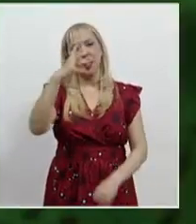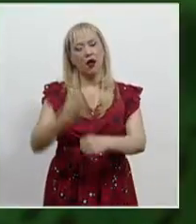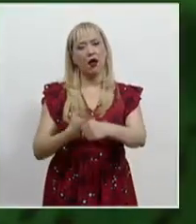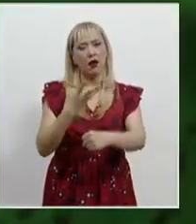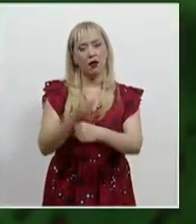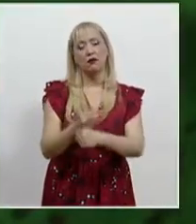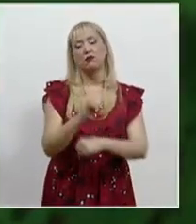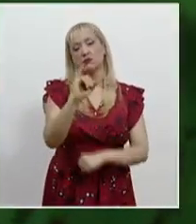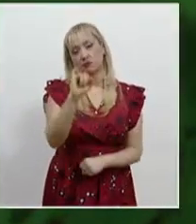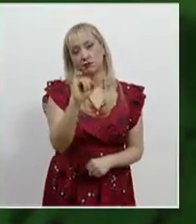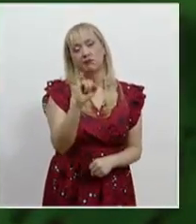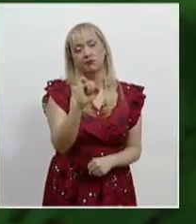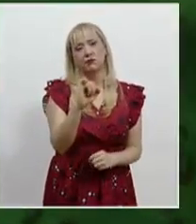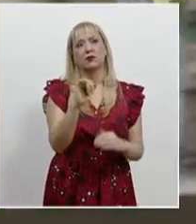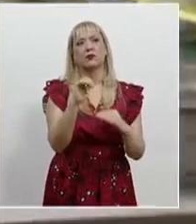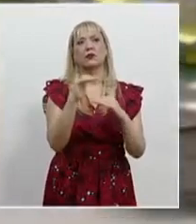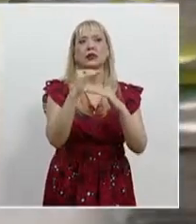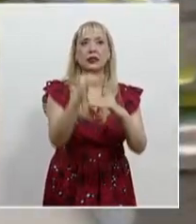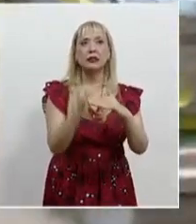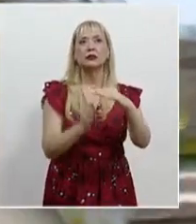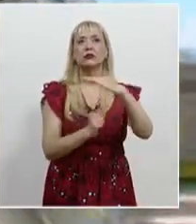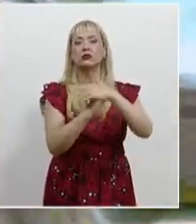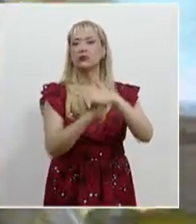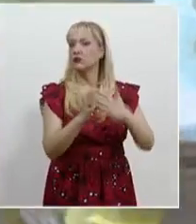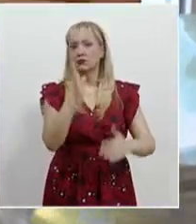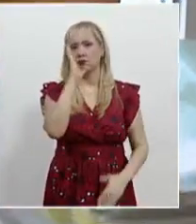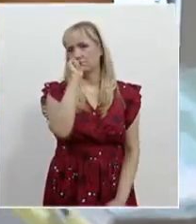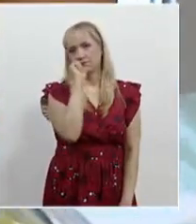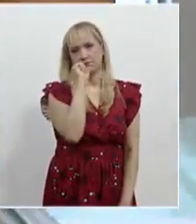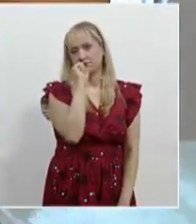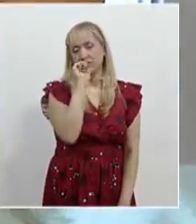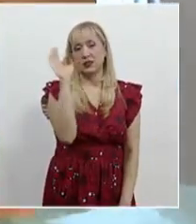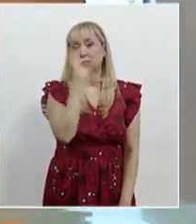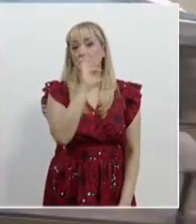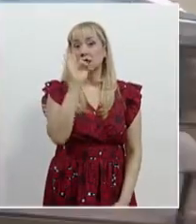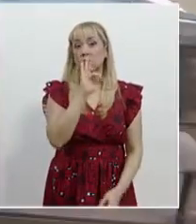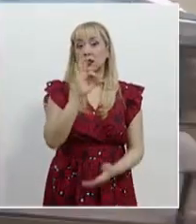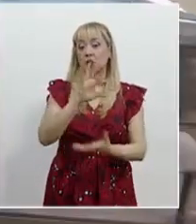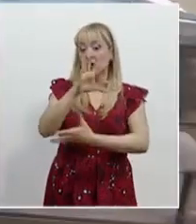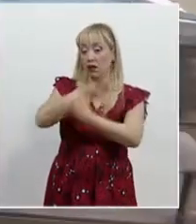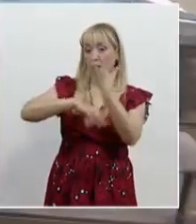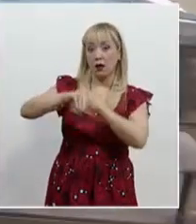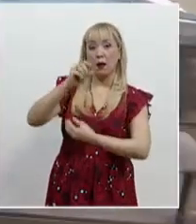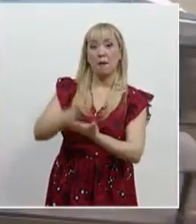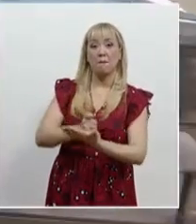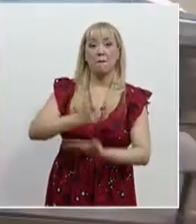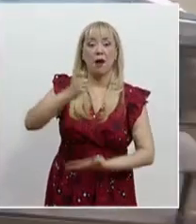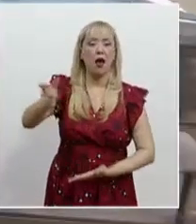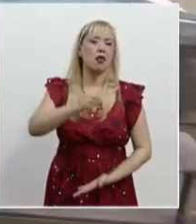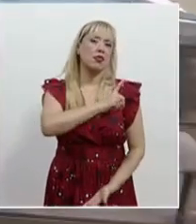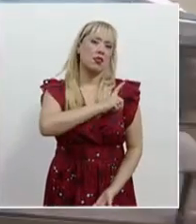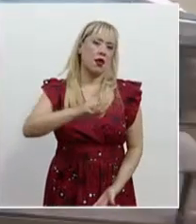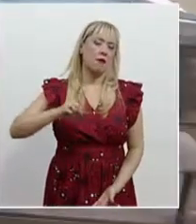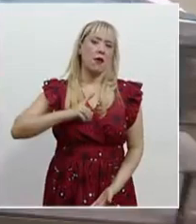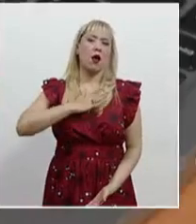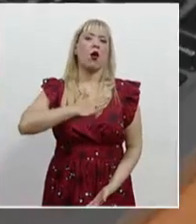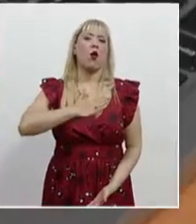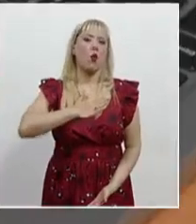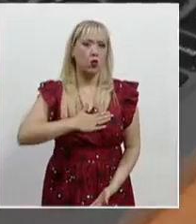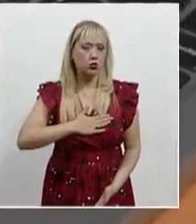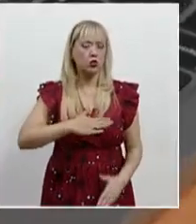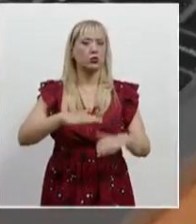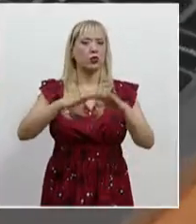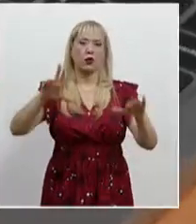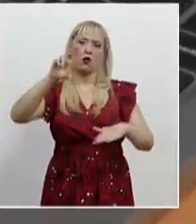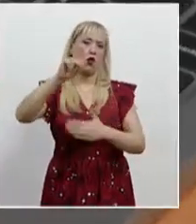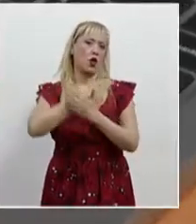por lo que no se aceptan límites o topes legales. En caso de indemnización, esta debe ser integral, equitativa y justa.